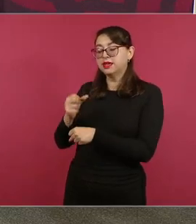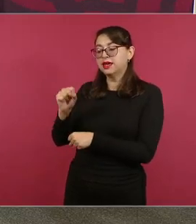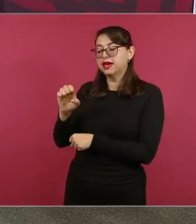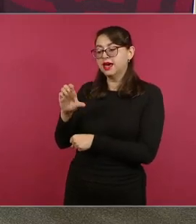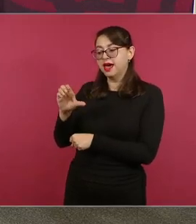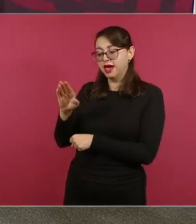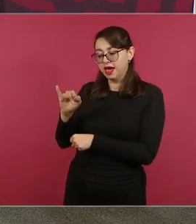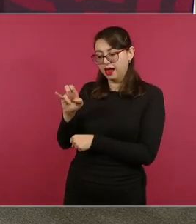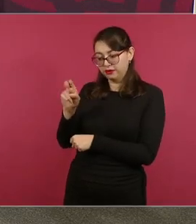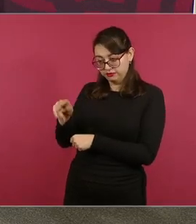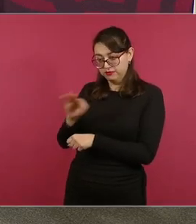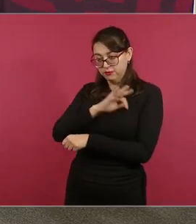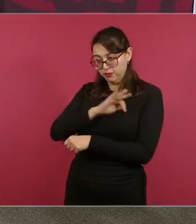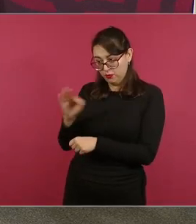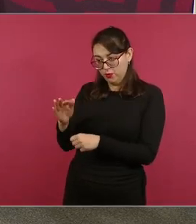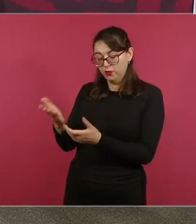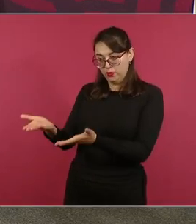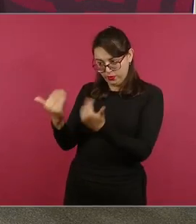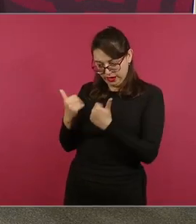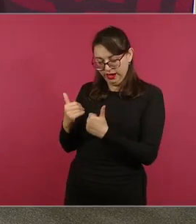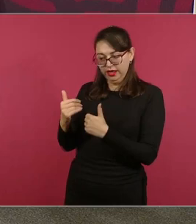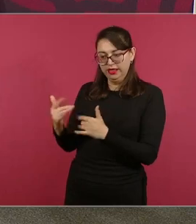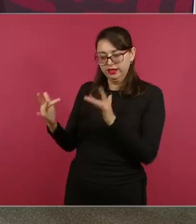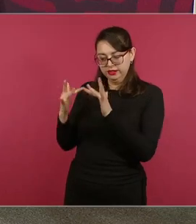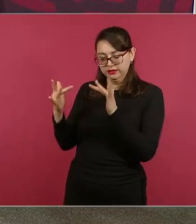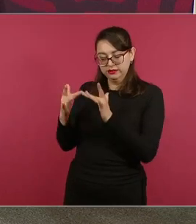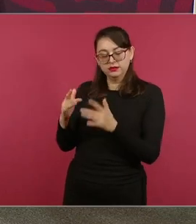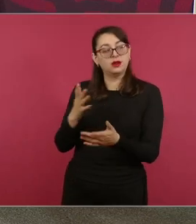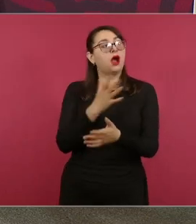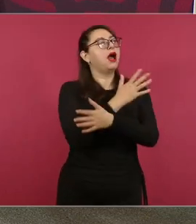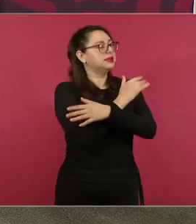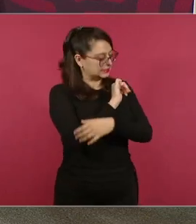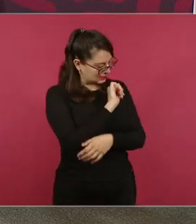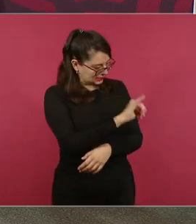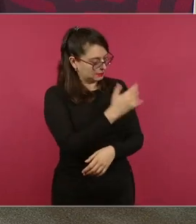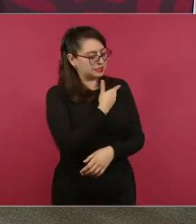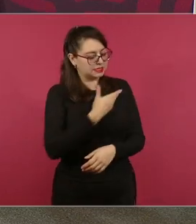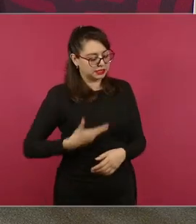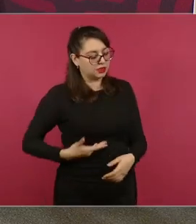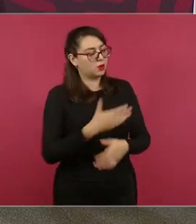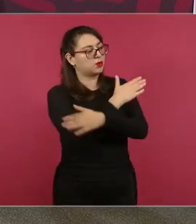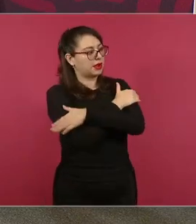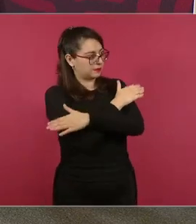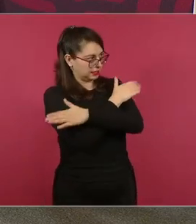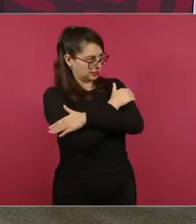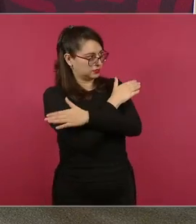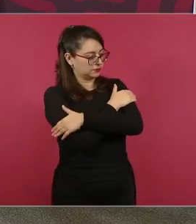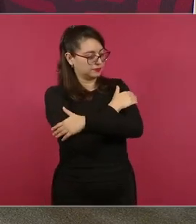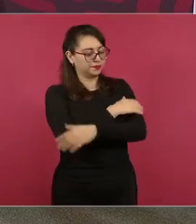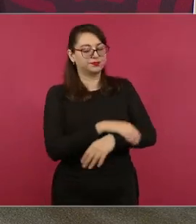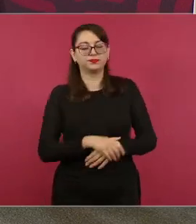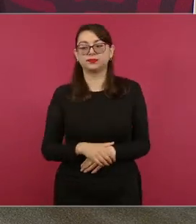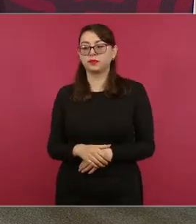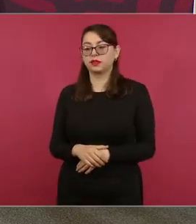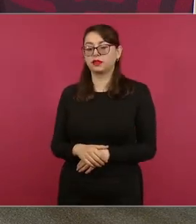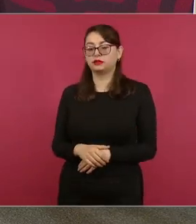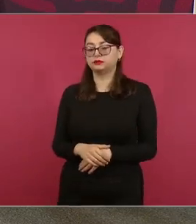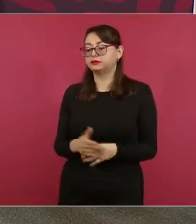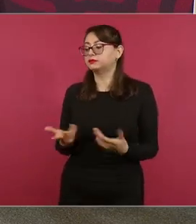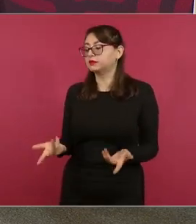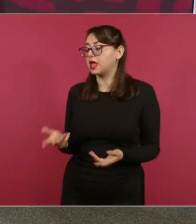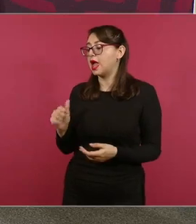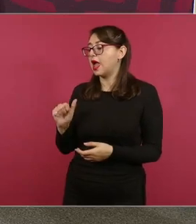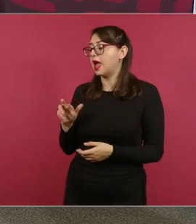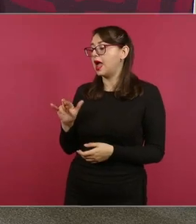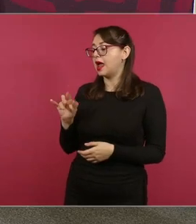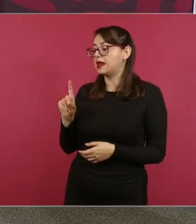que nos informe sobre… Un abrazo, presidente. Un abrazo, Evelyn. Que nos informe, Ariadna, sobre cómo vamos